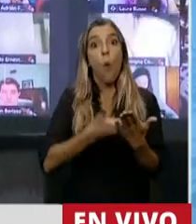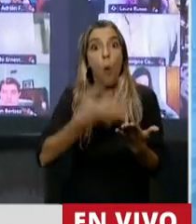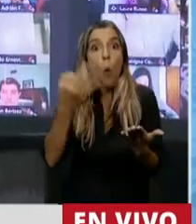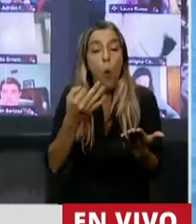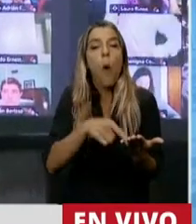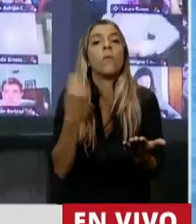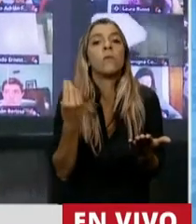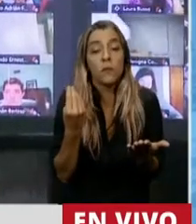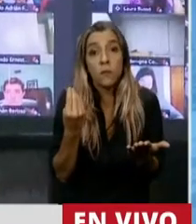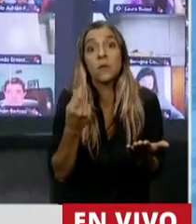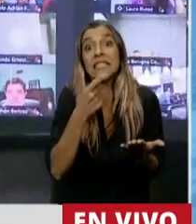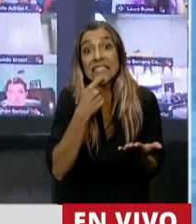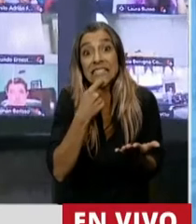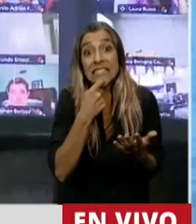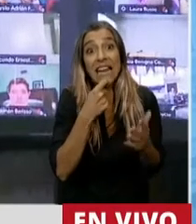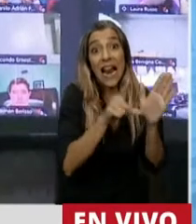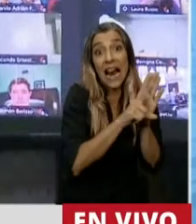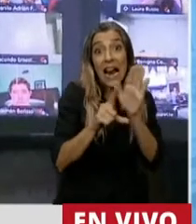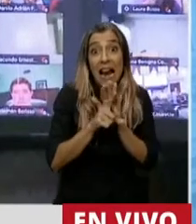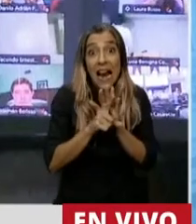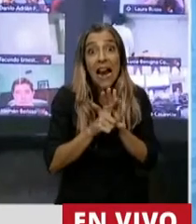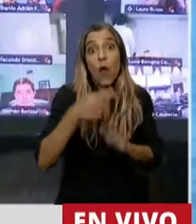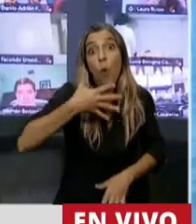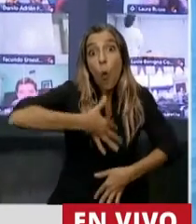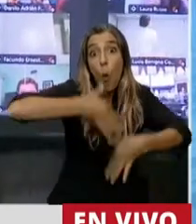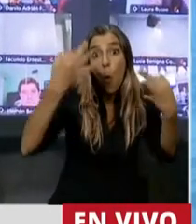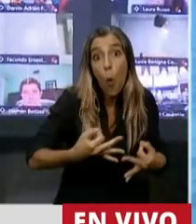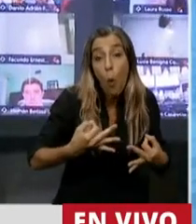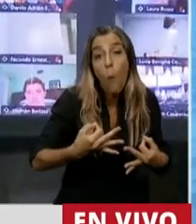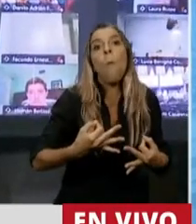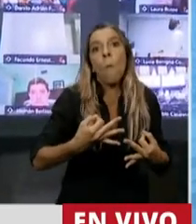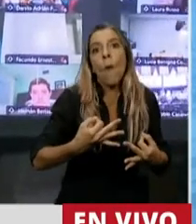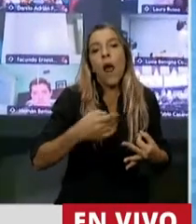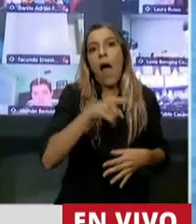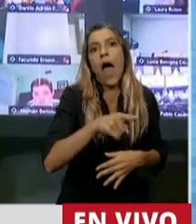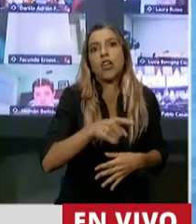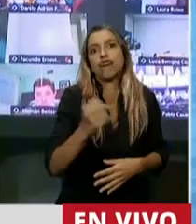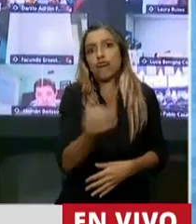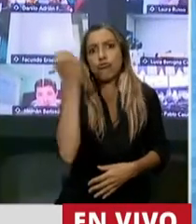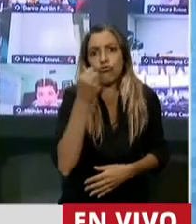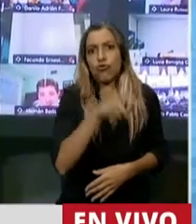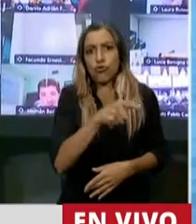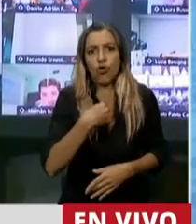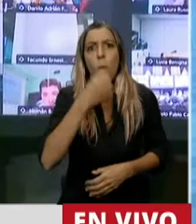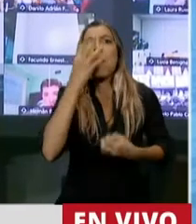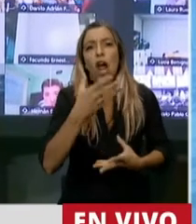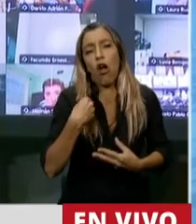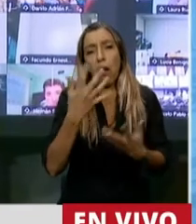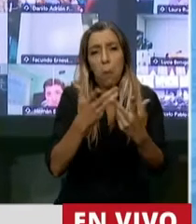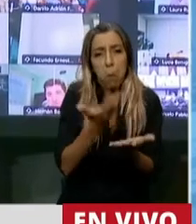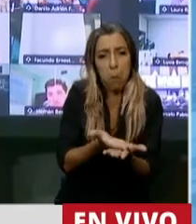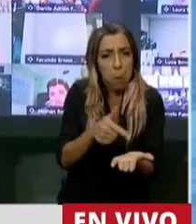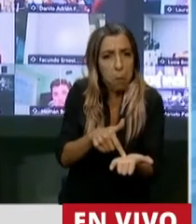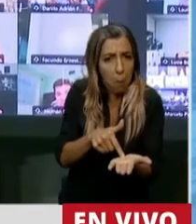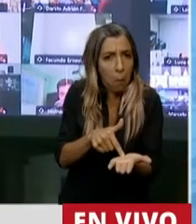la ley que está vigente, que son superadoras absolutamente a lo que estamos discutiendo hoy. Mire, Presidente, quiero hacer una corrección a lo que acá se dijo.